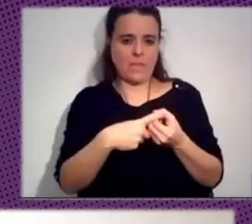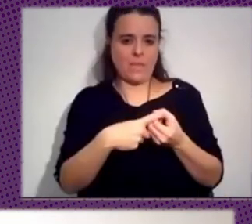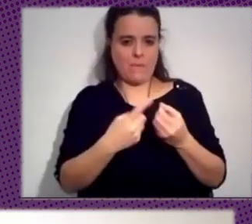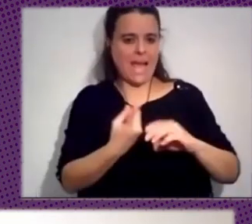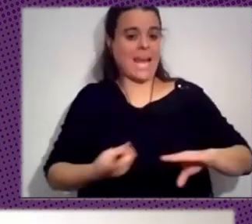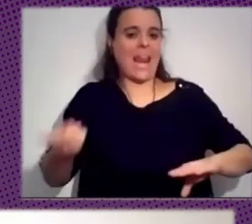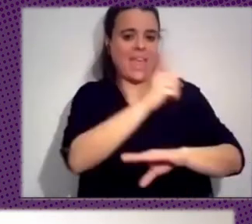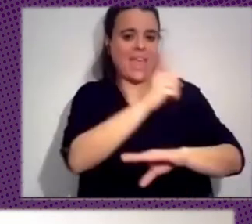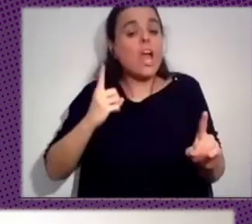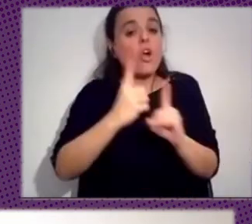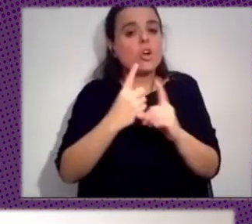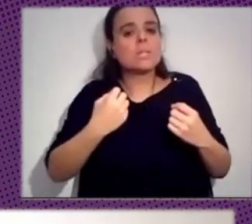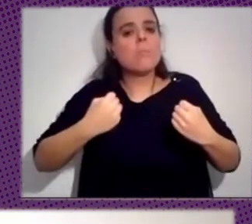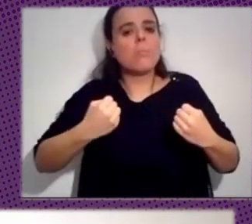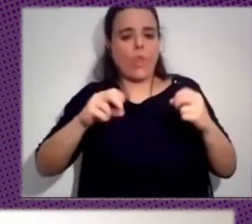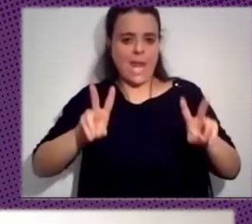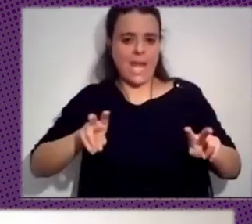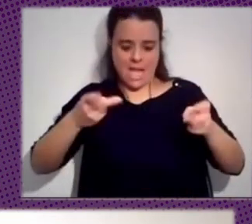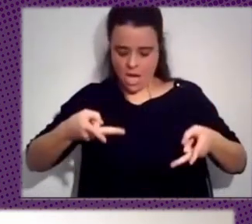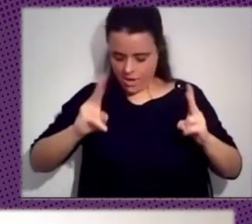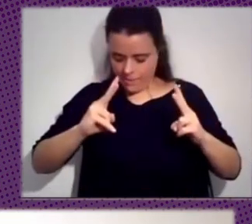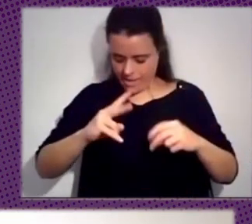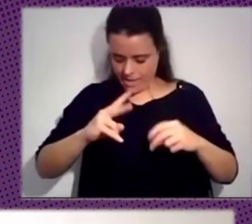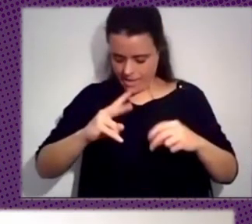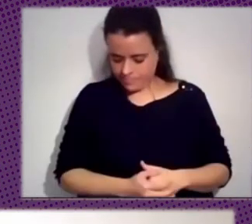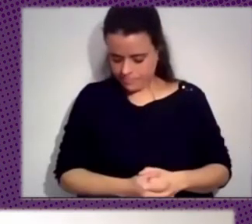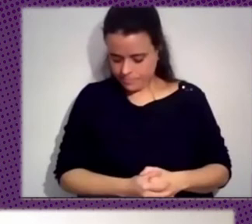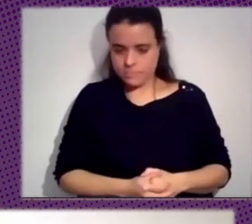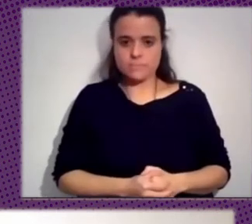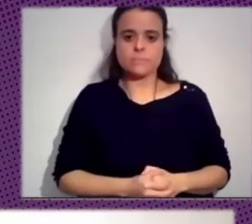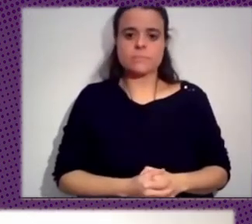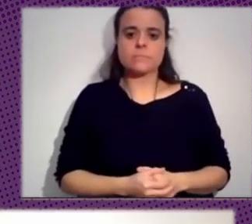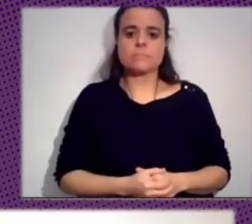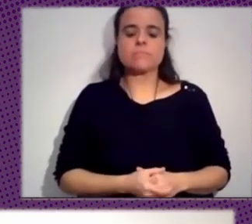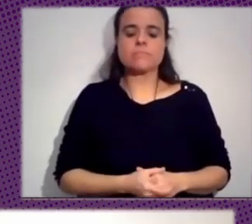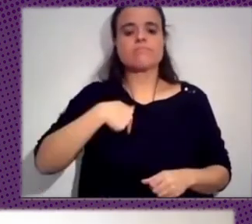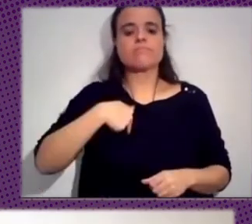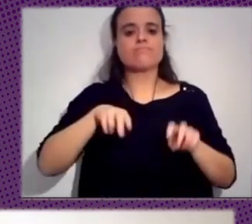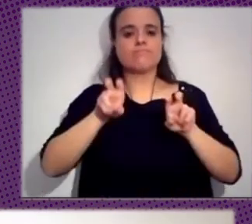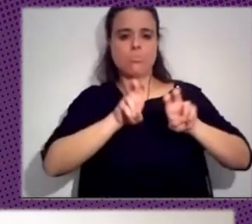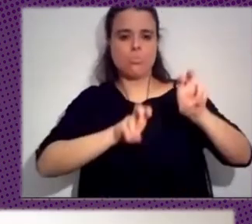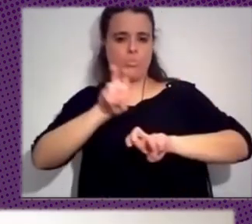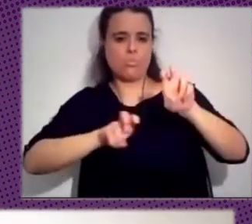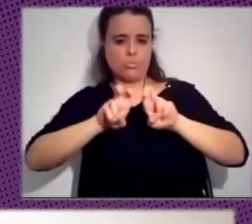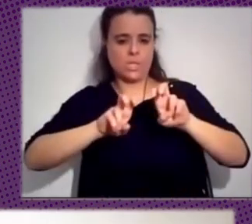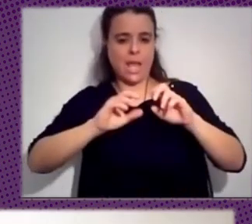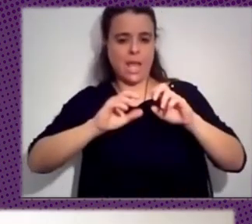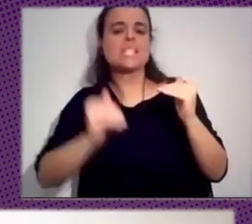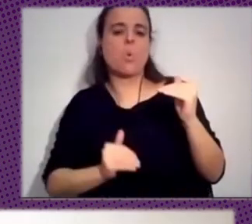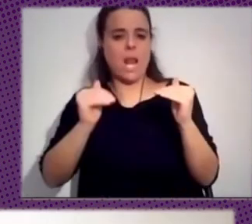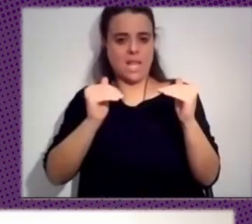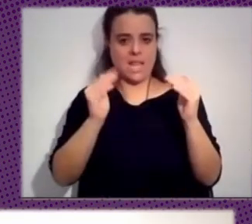los poderes neoliberales. Y entonces, nosotros nos dedicamos a buscar estas desigualdades y dónde están las